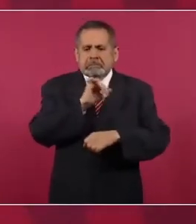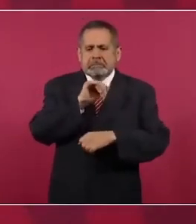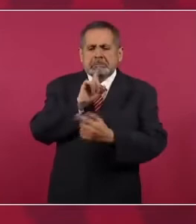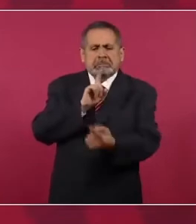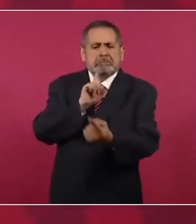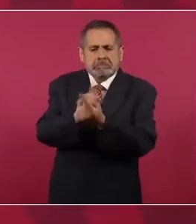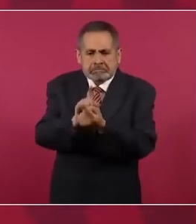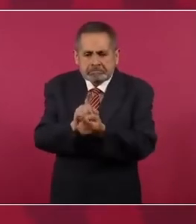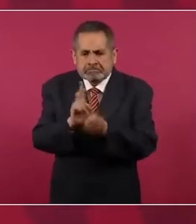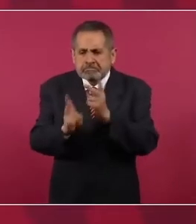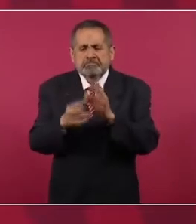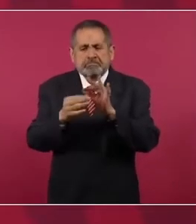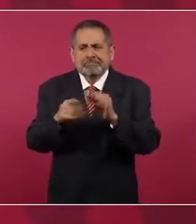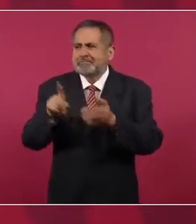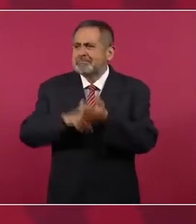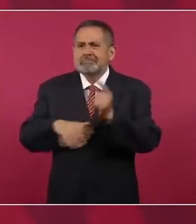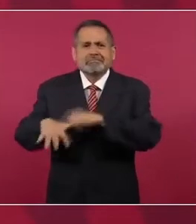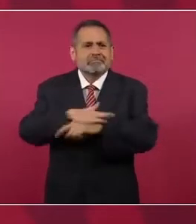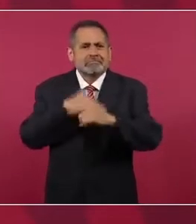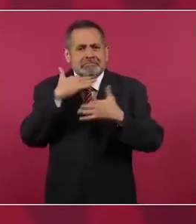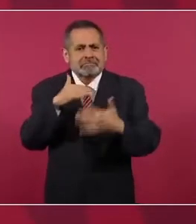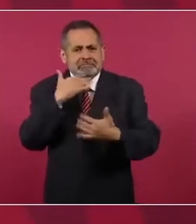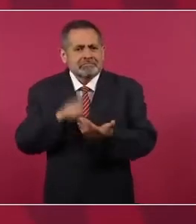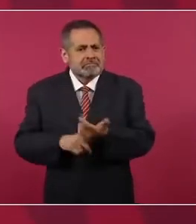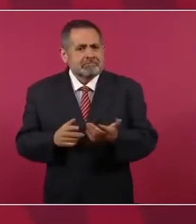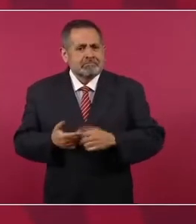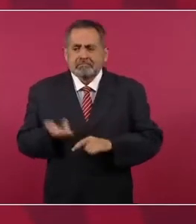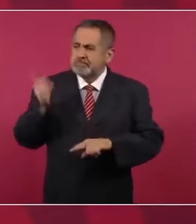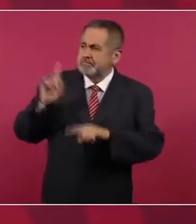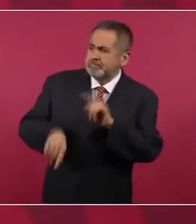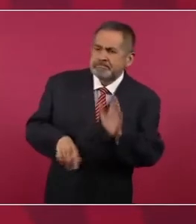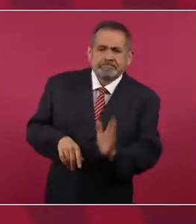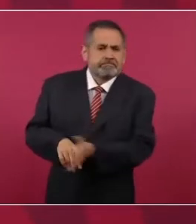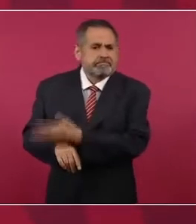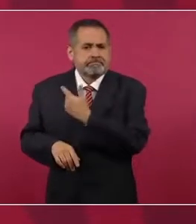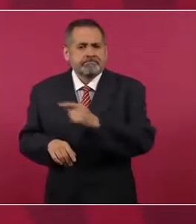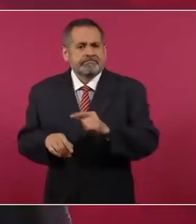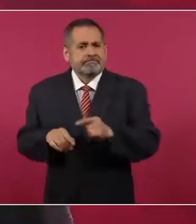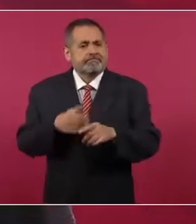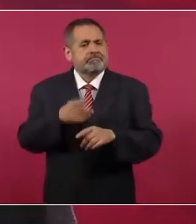para destituir al presidente.